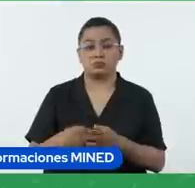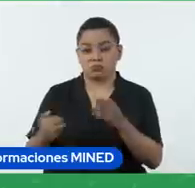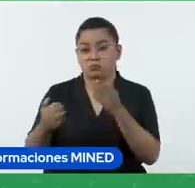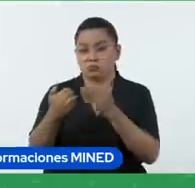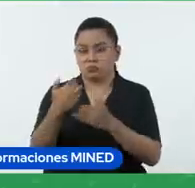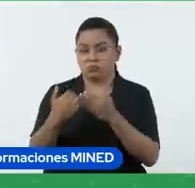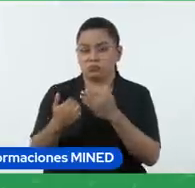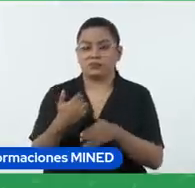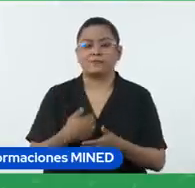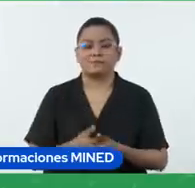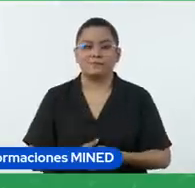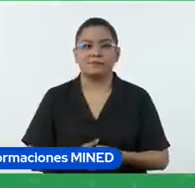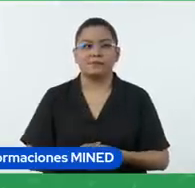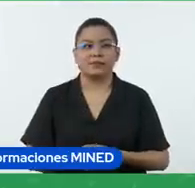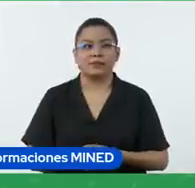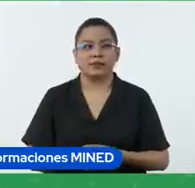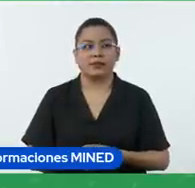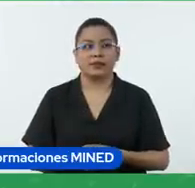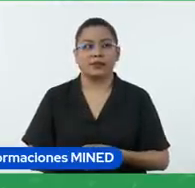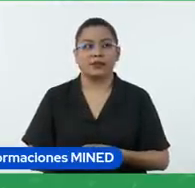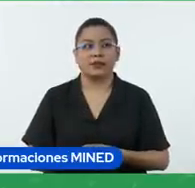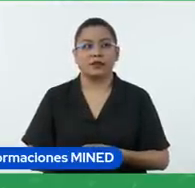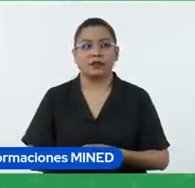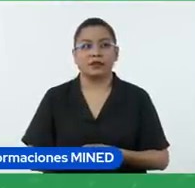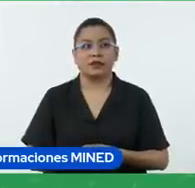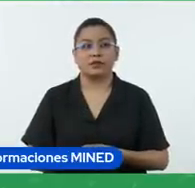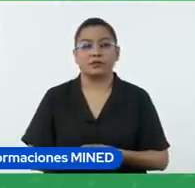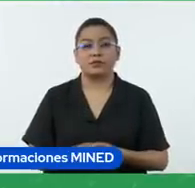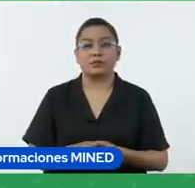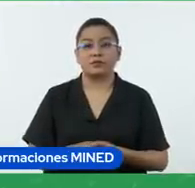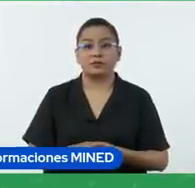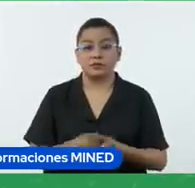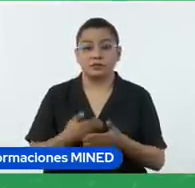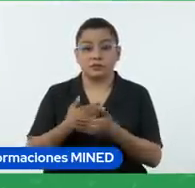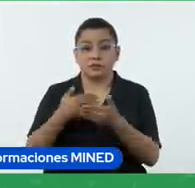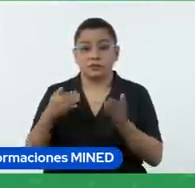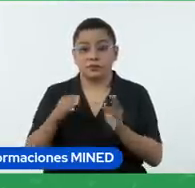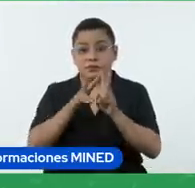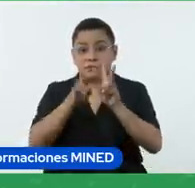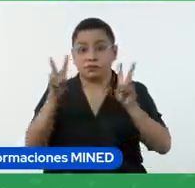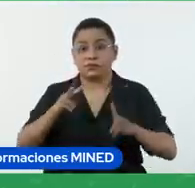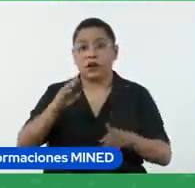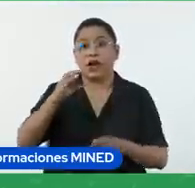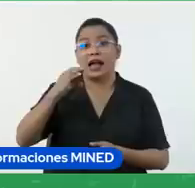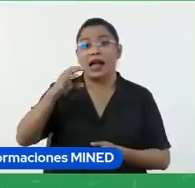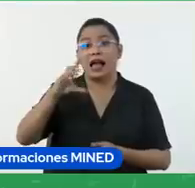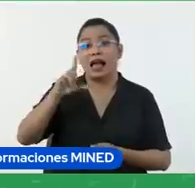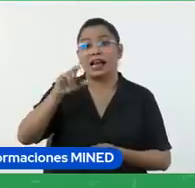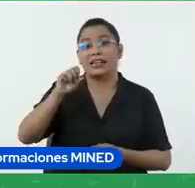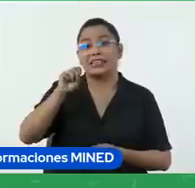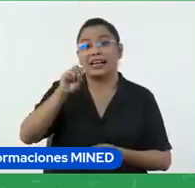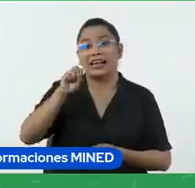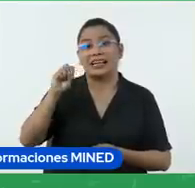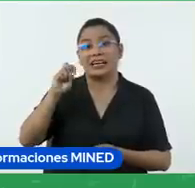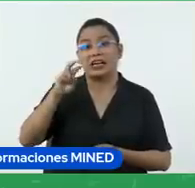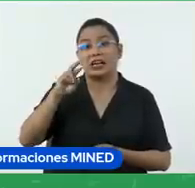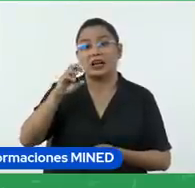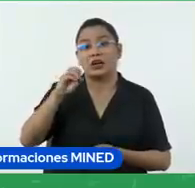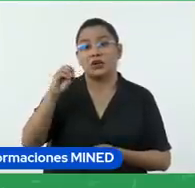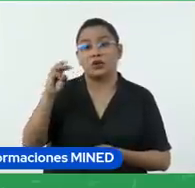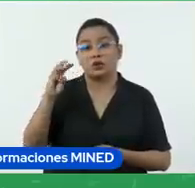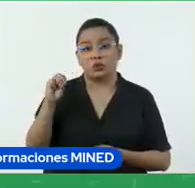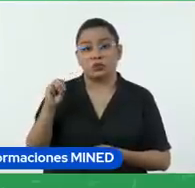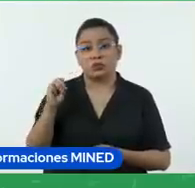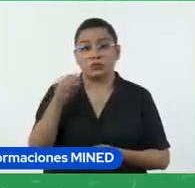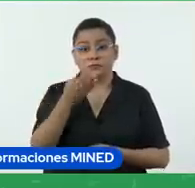¿verdad? Que es Google Classroom. Esta herramienta es tan completa que no